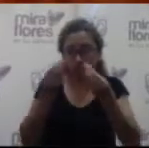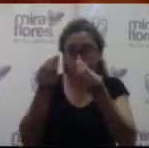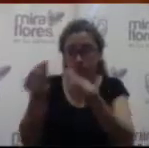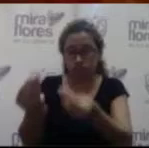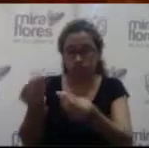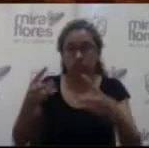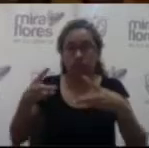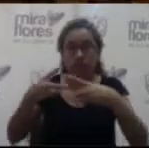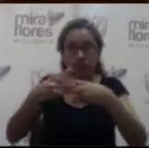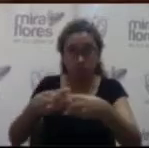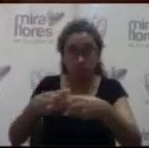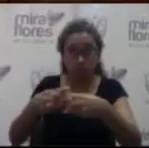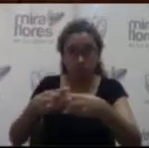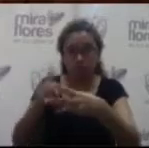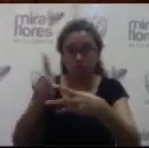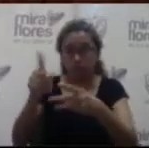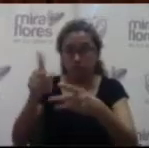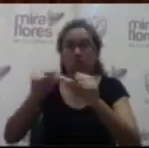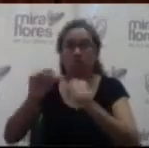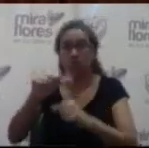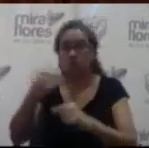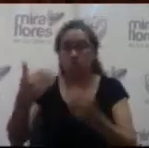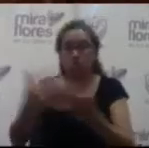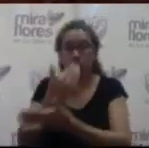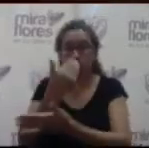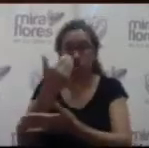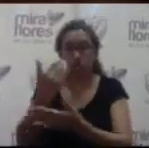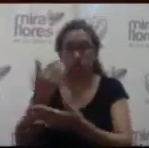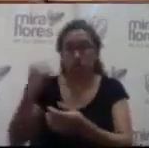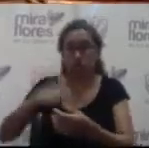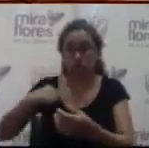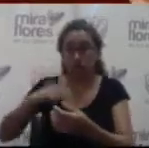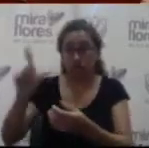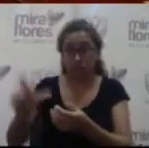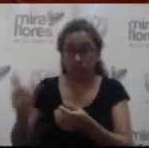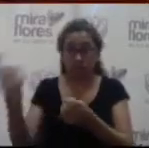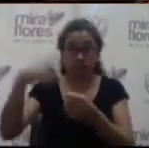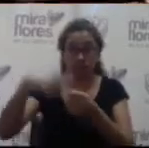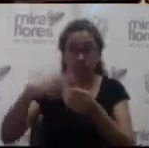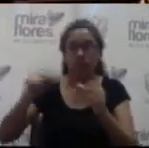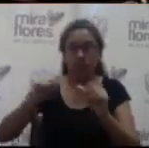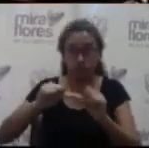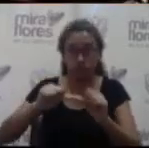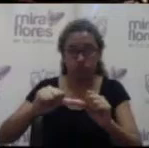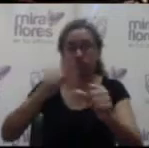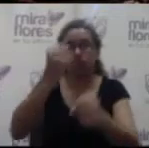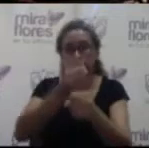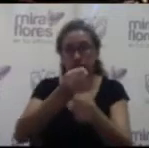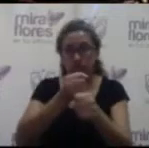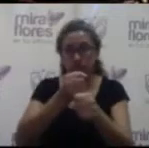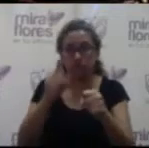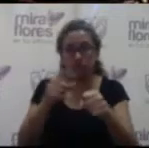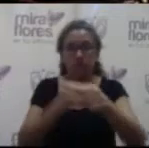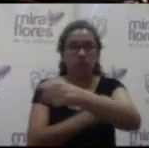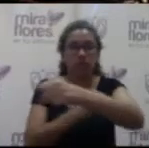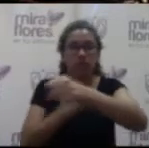que se pueda desarrollar también en la próxima gestión, este Puente de la Amistad que es un puente